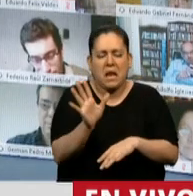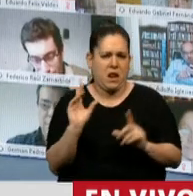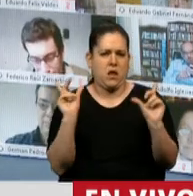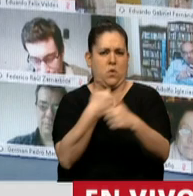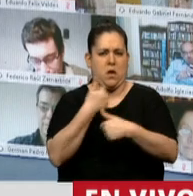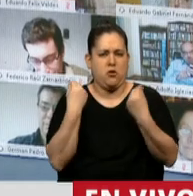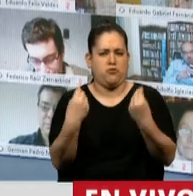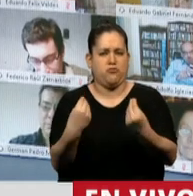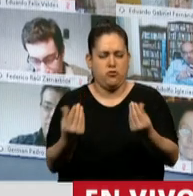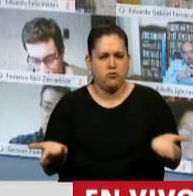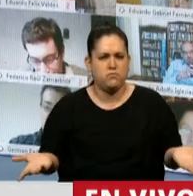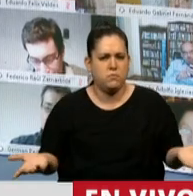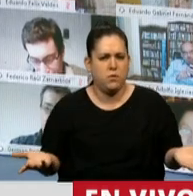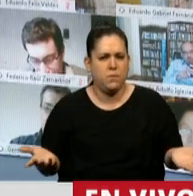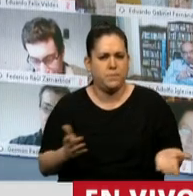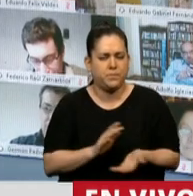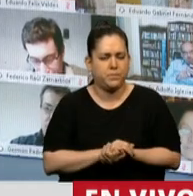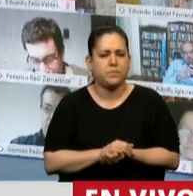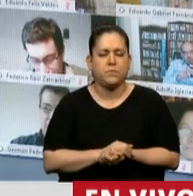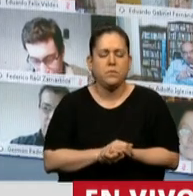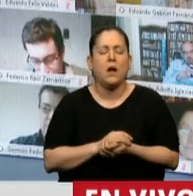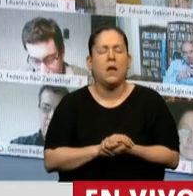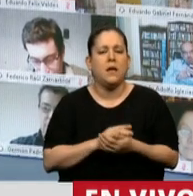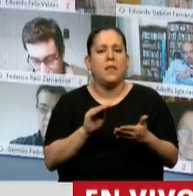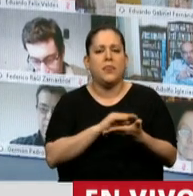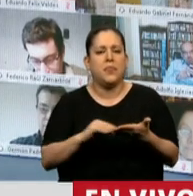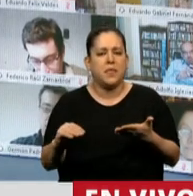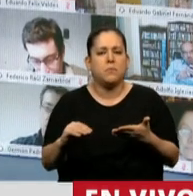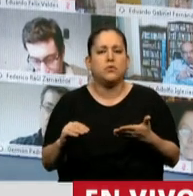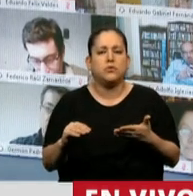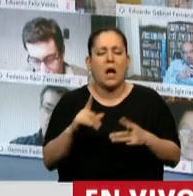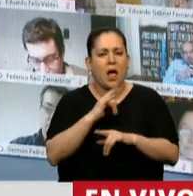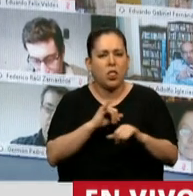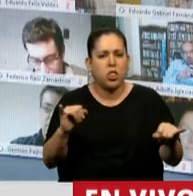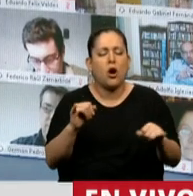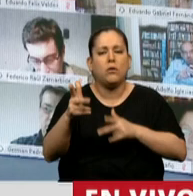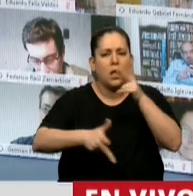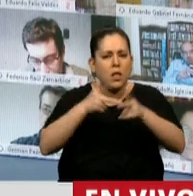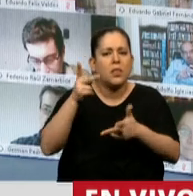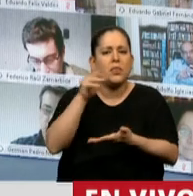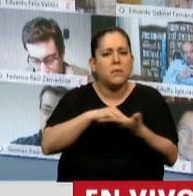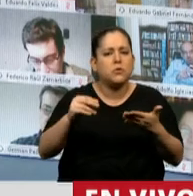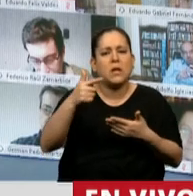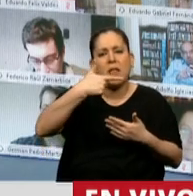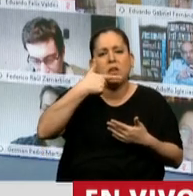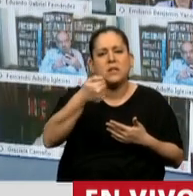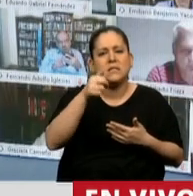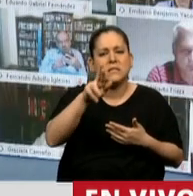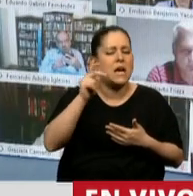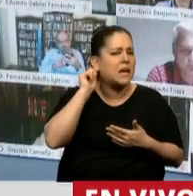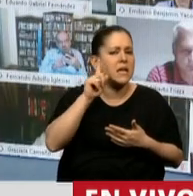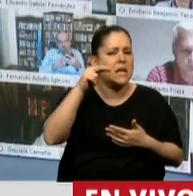Presidente, ¿qué ha sido hecho? Por eso modificamos nuestro voto. Está en uso de la palabra, diputado Sarguini, le pido